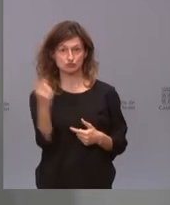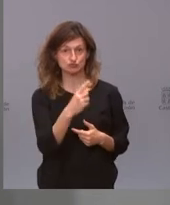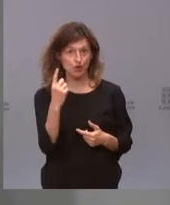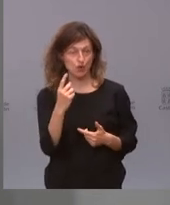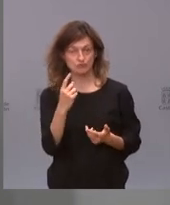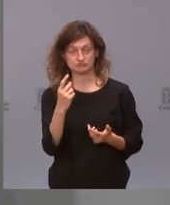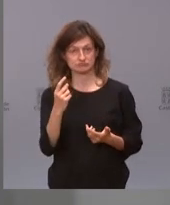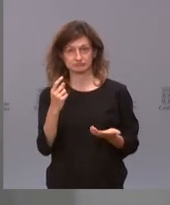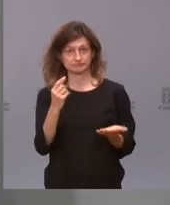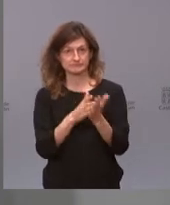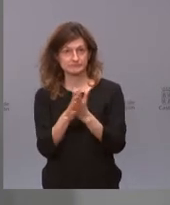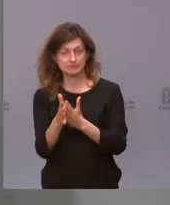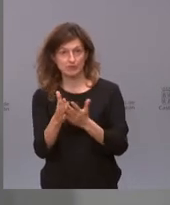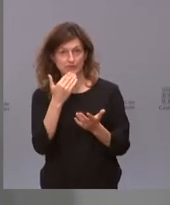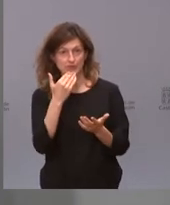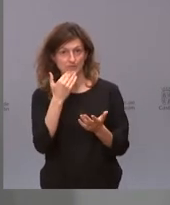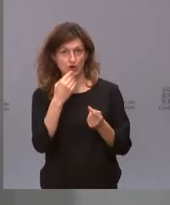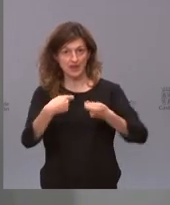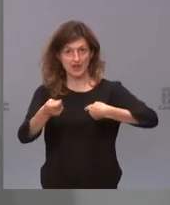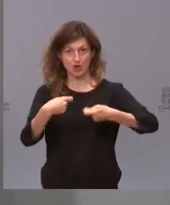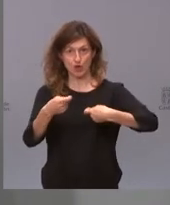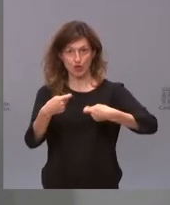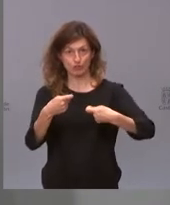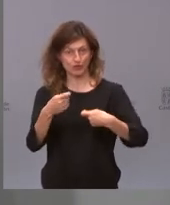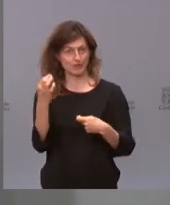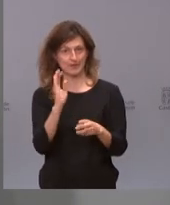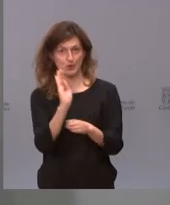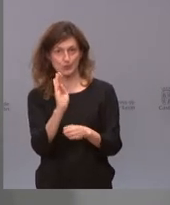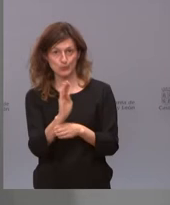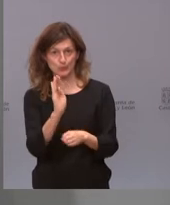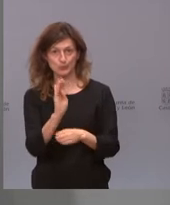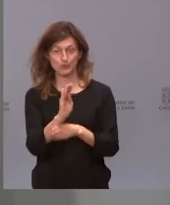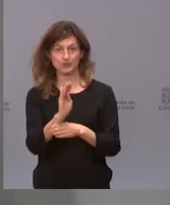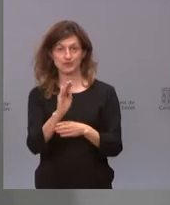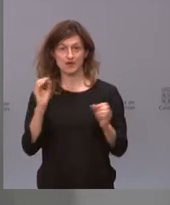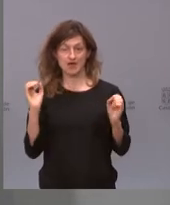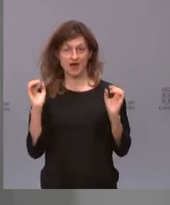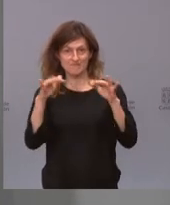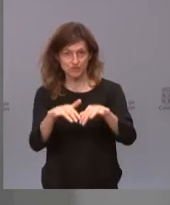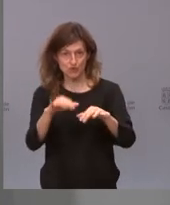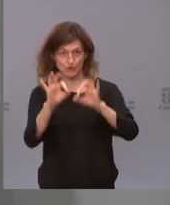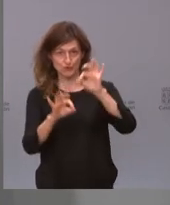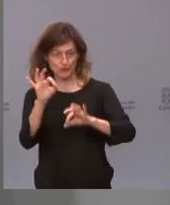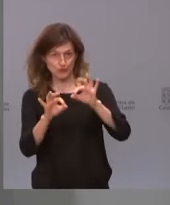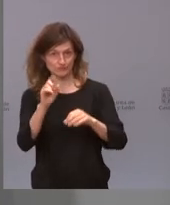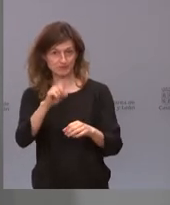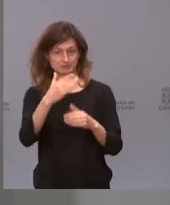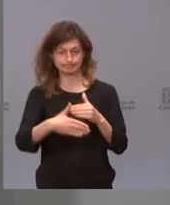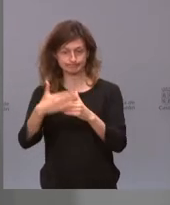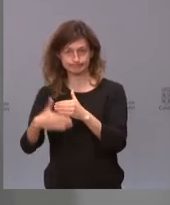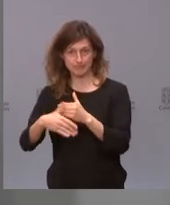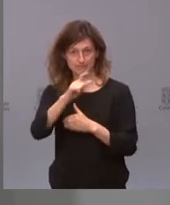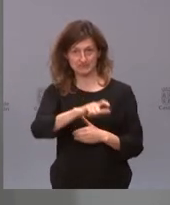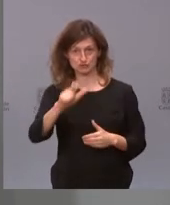que tengan algún tipo de negocio, que tengan que tener cuidado con los aforos, que tengan que tener cuidado con las restricciones,